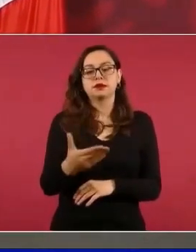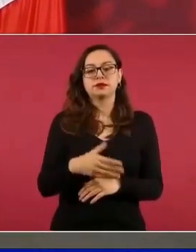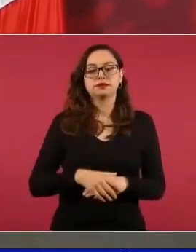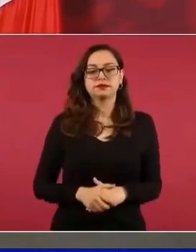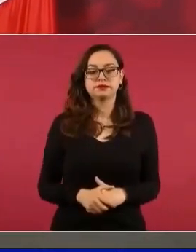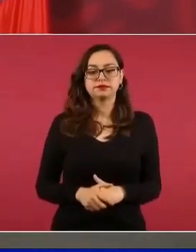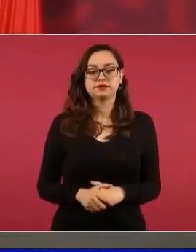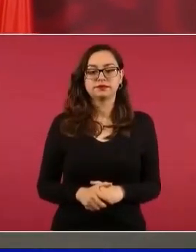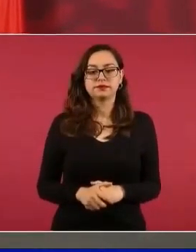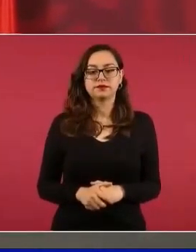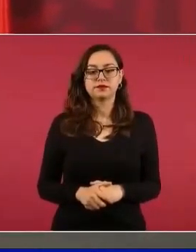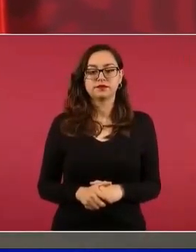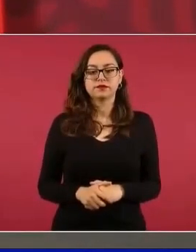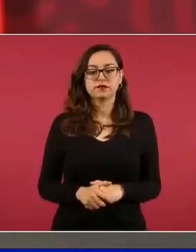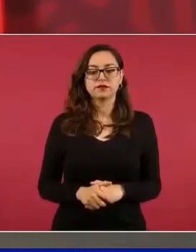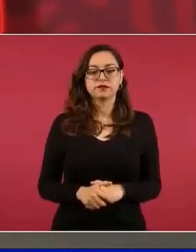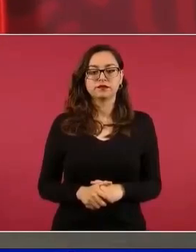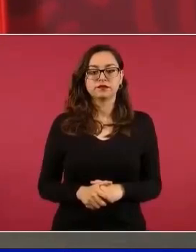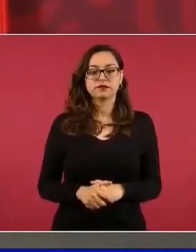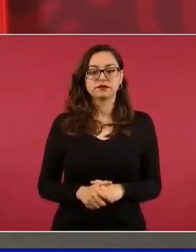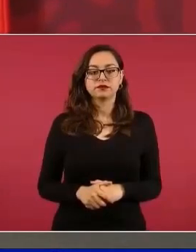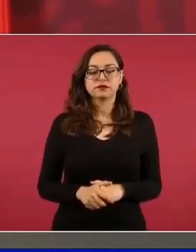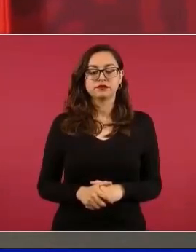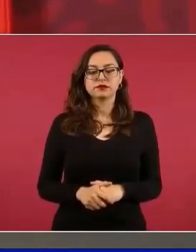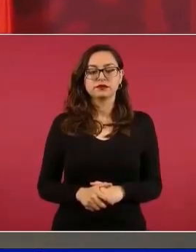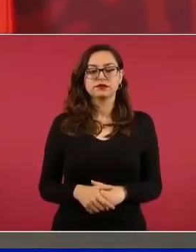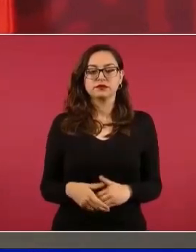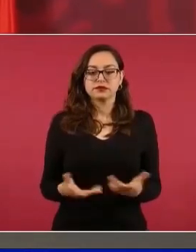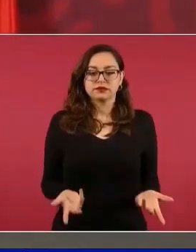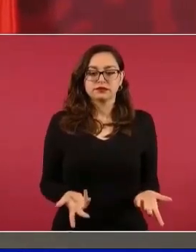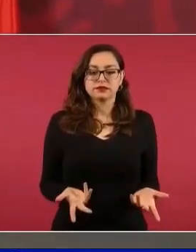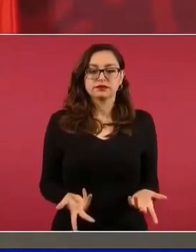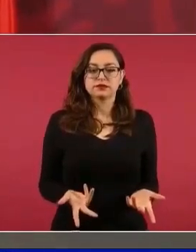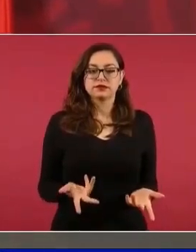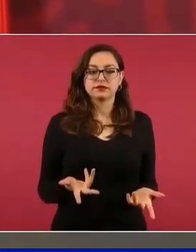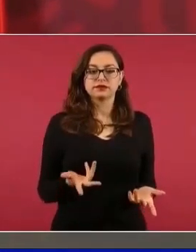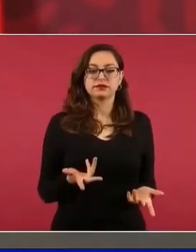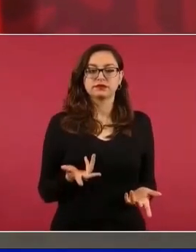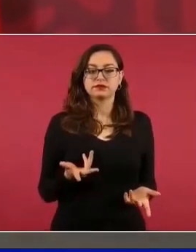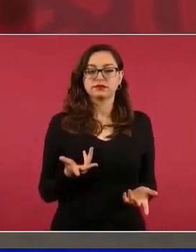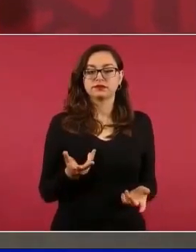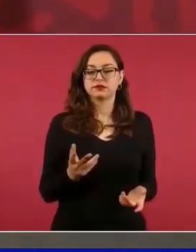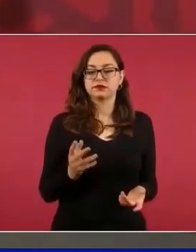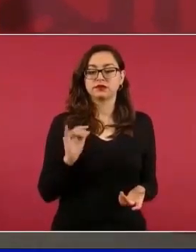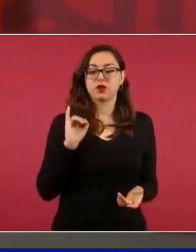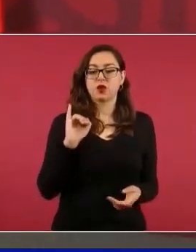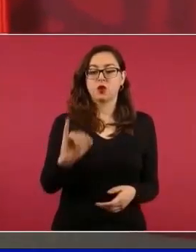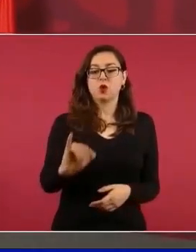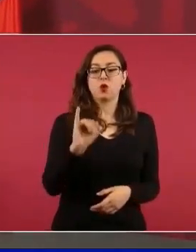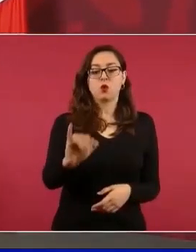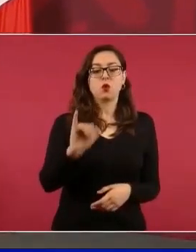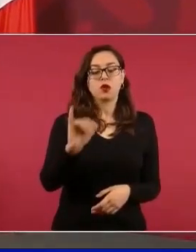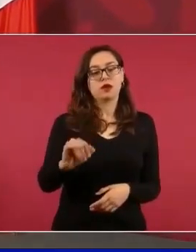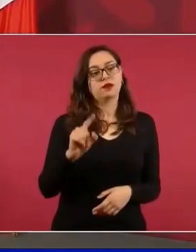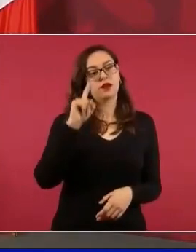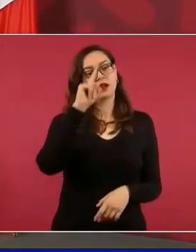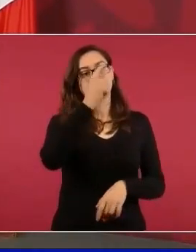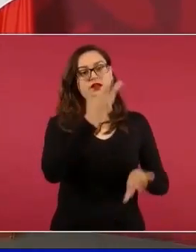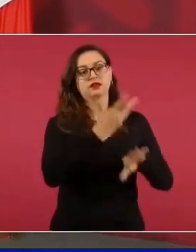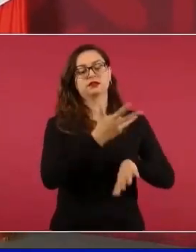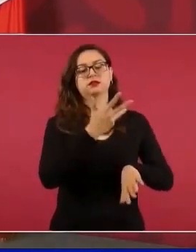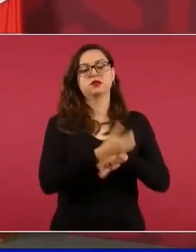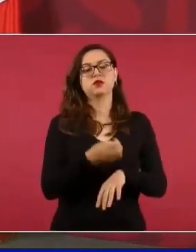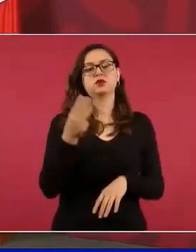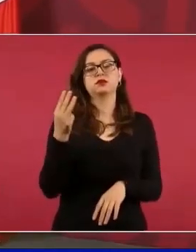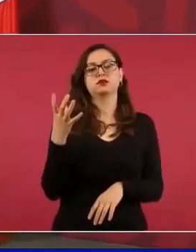van a participar en Washington los miembros del Gabinete de Seguridad de